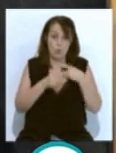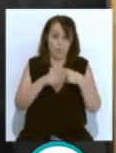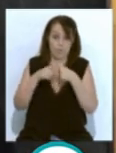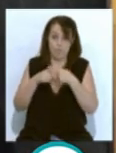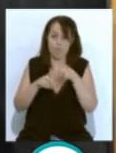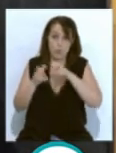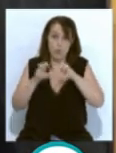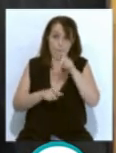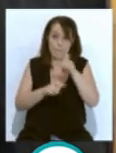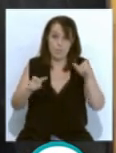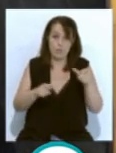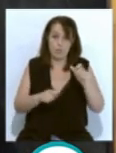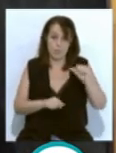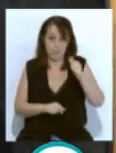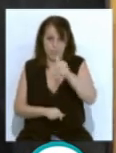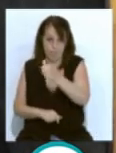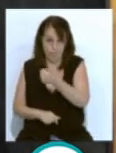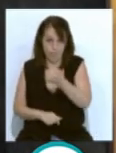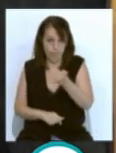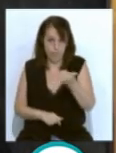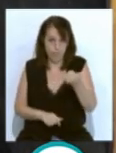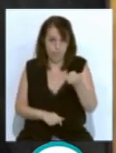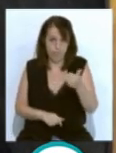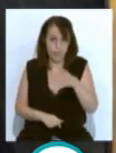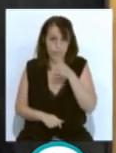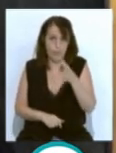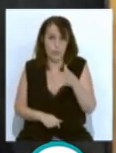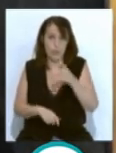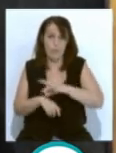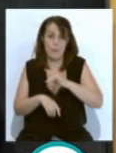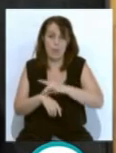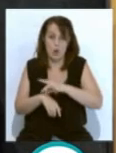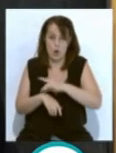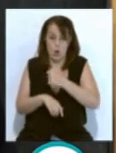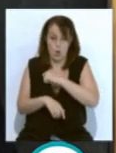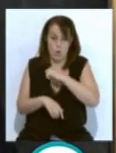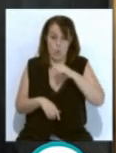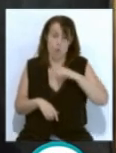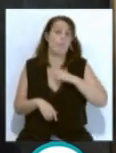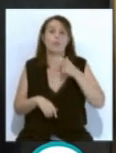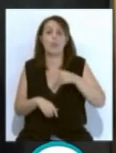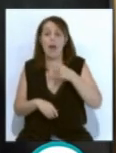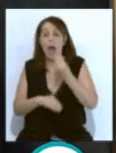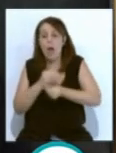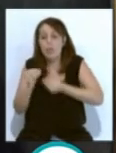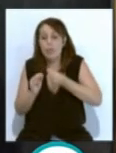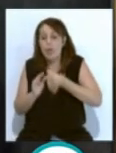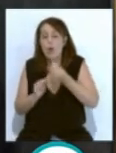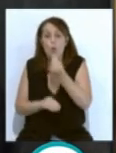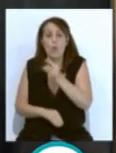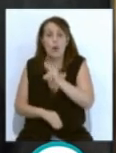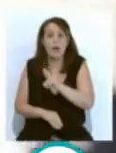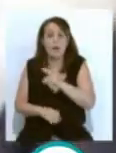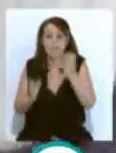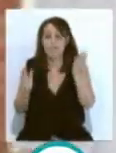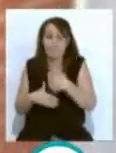alguien que haya sido positivo y nadie es positivo porque no hay ningún médico en tu comunidad que sea capaz de darte un QR cuando eres positivo, esto no va a